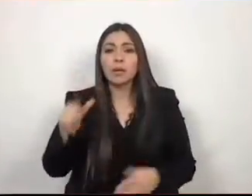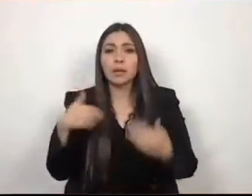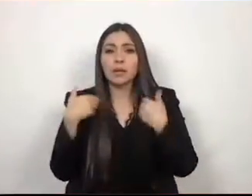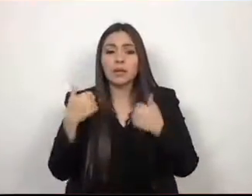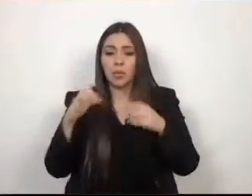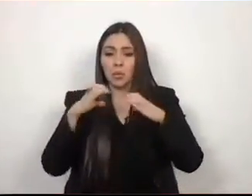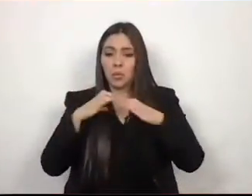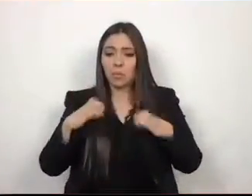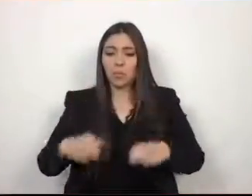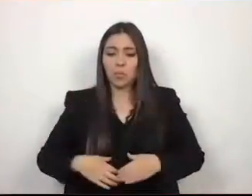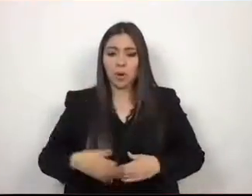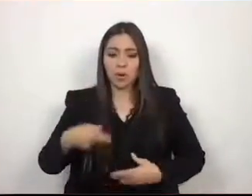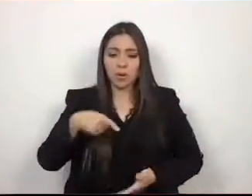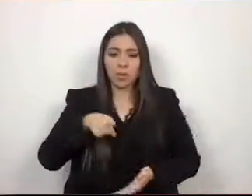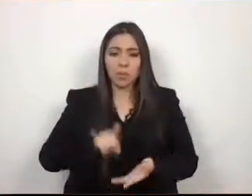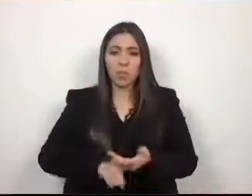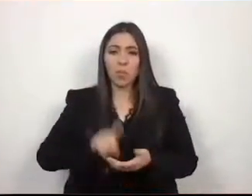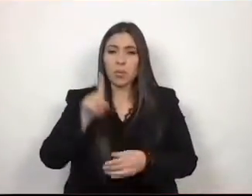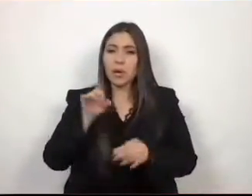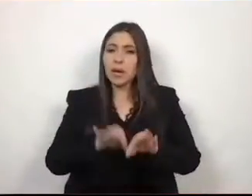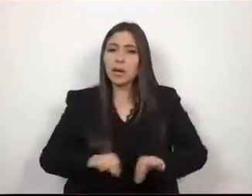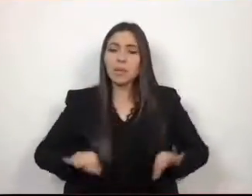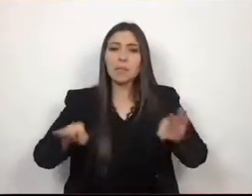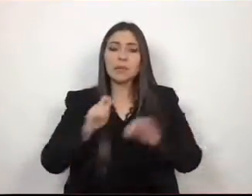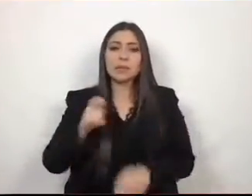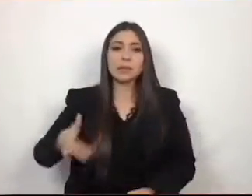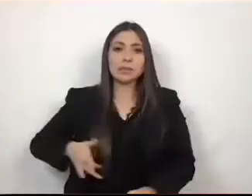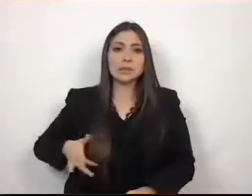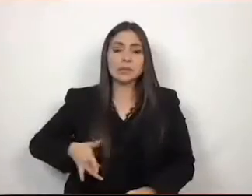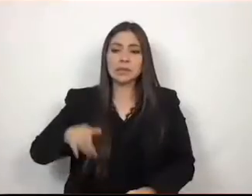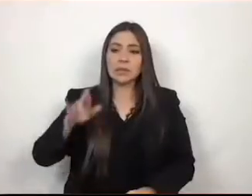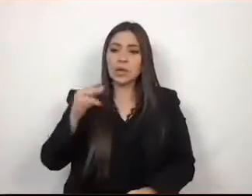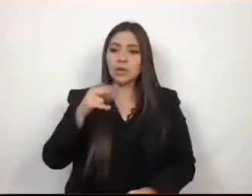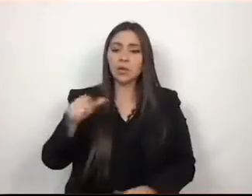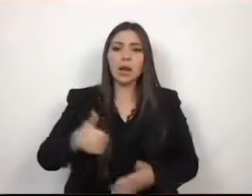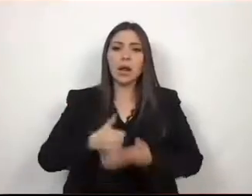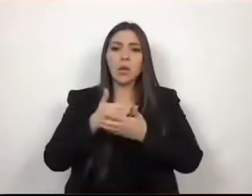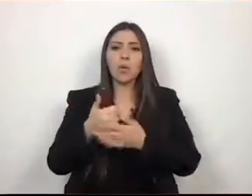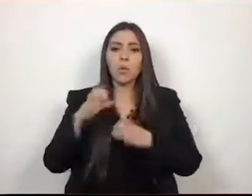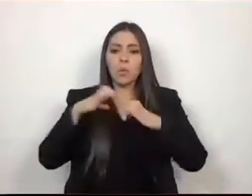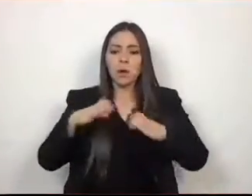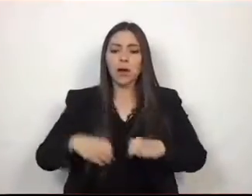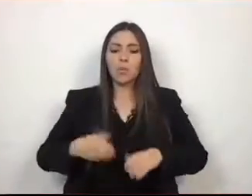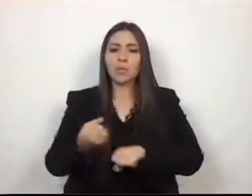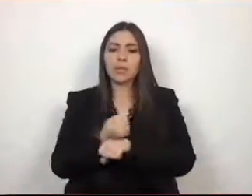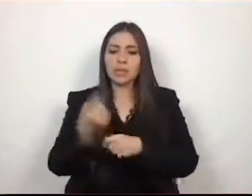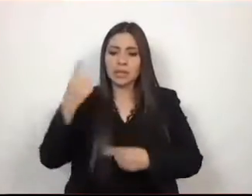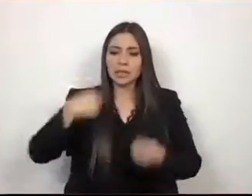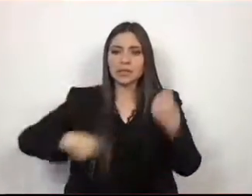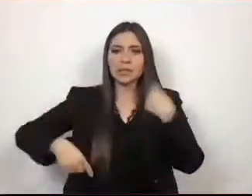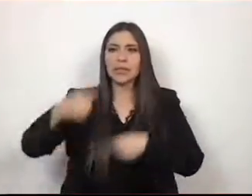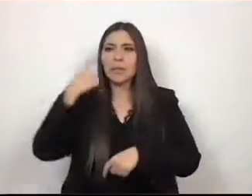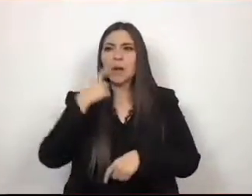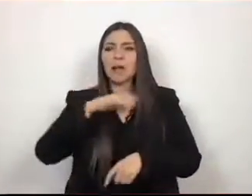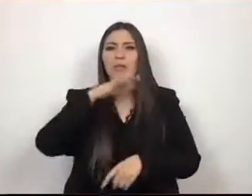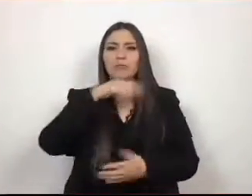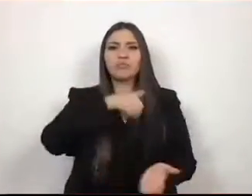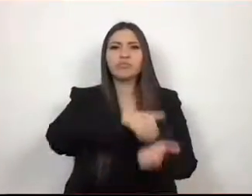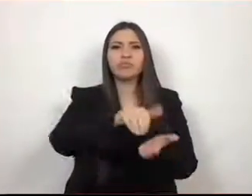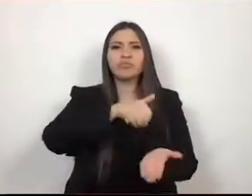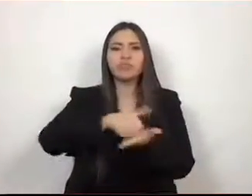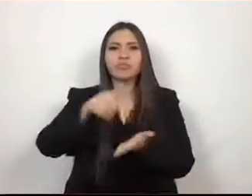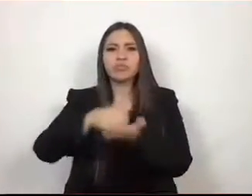cuerpo humano son los riñones que permiten la filtración de la sangre del cuerpo para eliminar sustancias tóxicas como